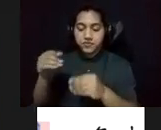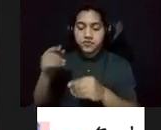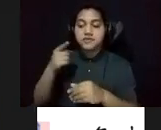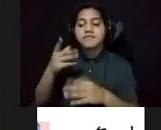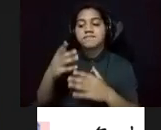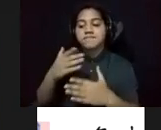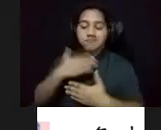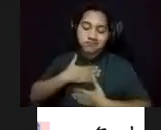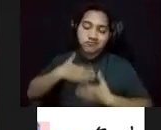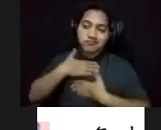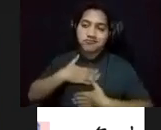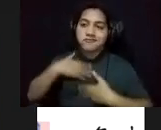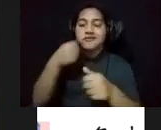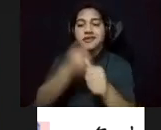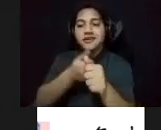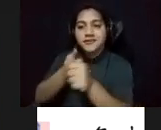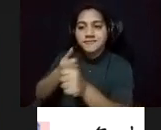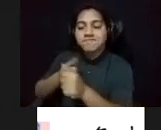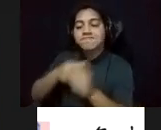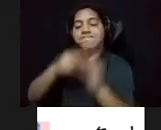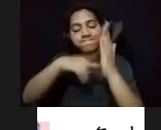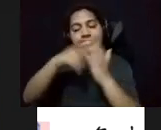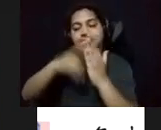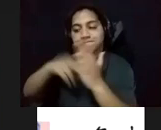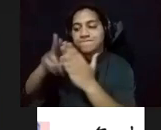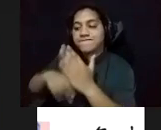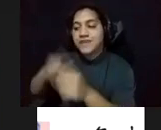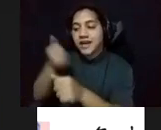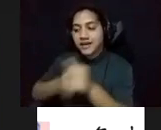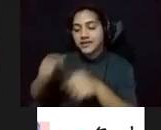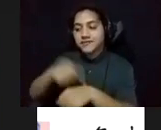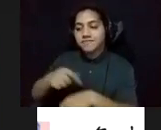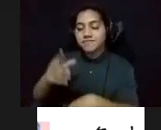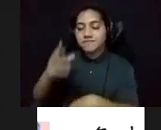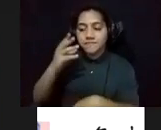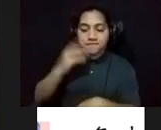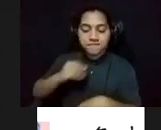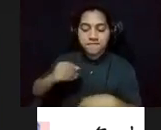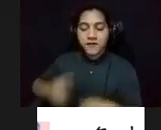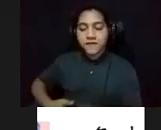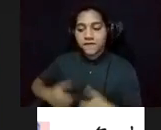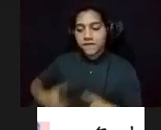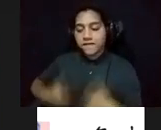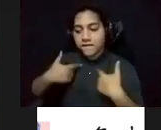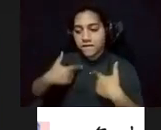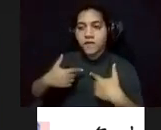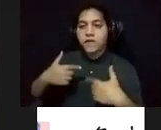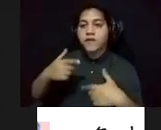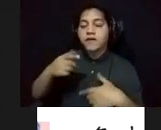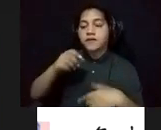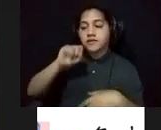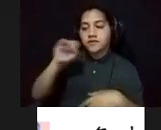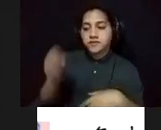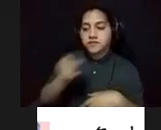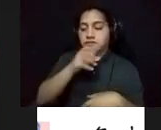que creó y cada momento que vivió en la ciudad antigua. Al recorrer junto las páginas de uno